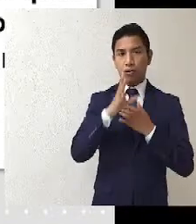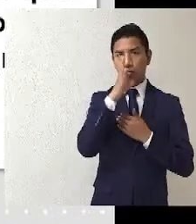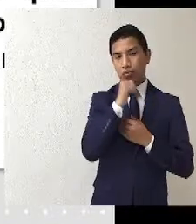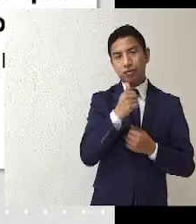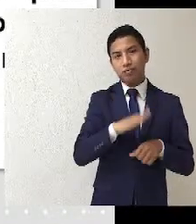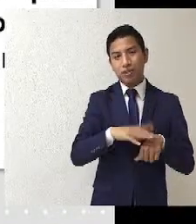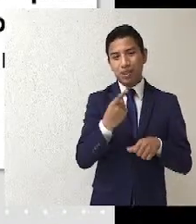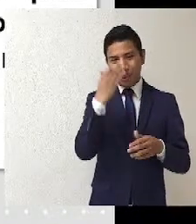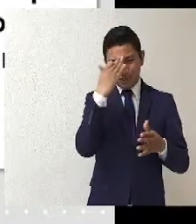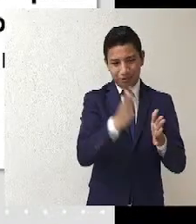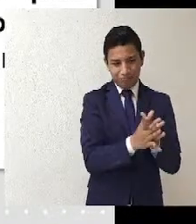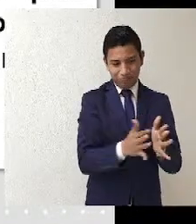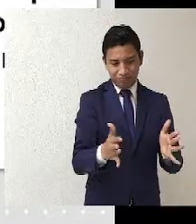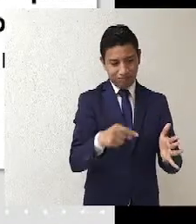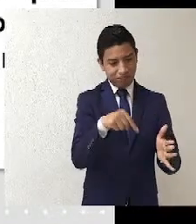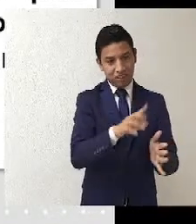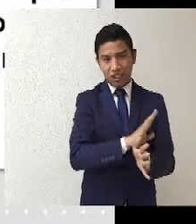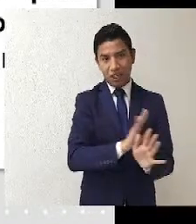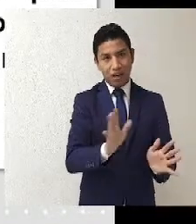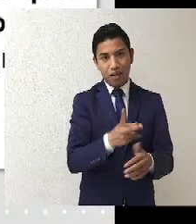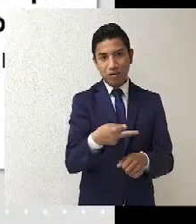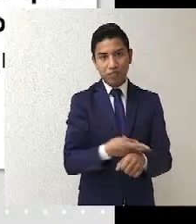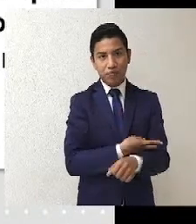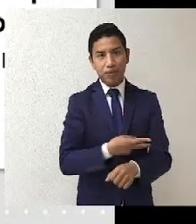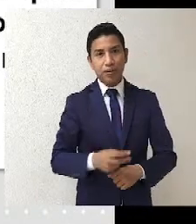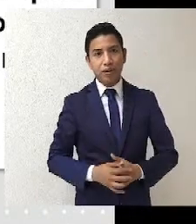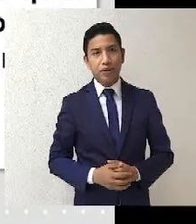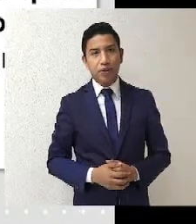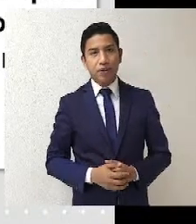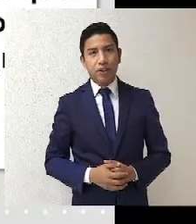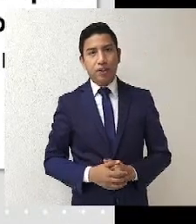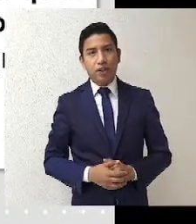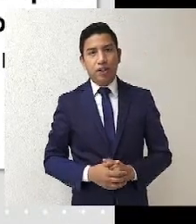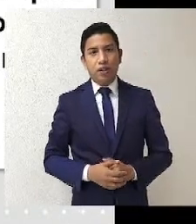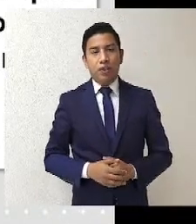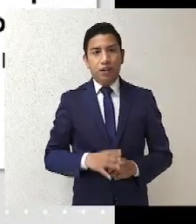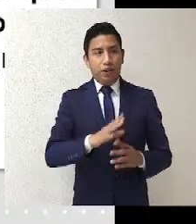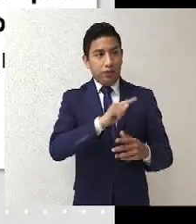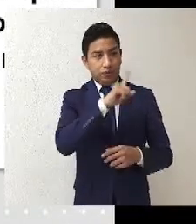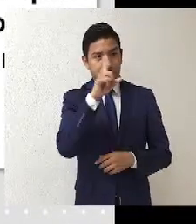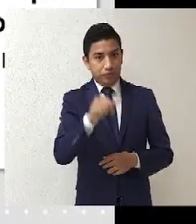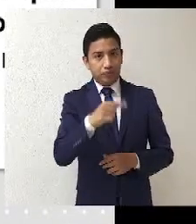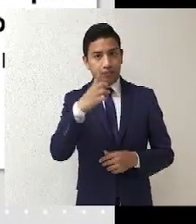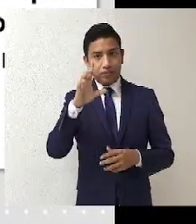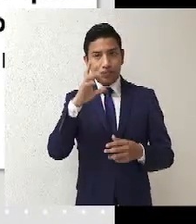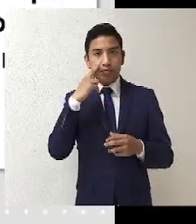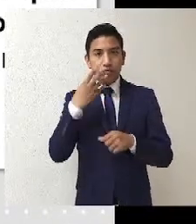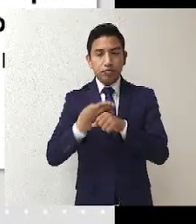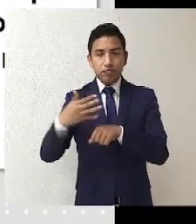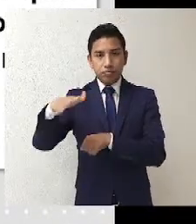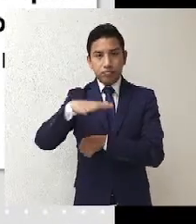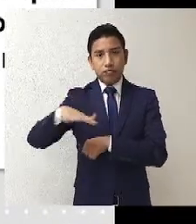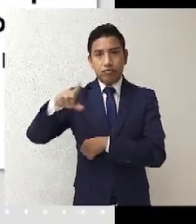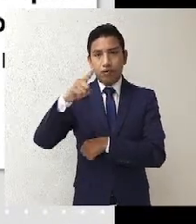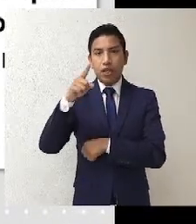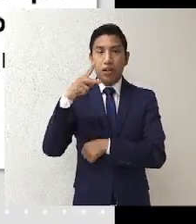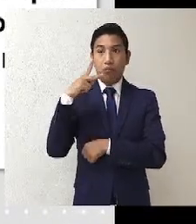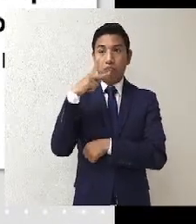y analiza el fondo. Entonces, ya no lo regresó a la Comisión de Justicia para Canalizar, sino analiza directamente.